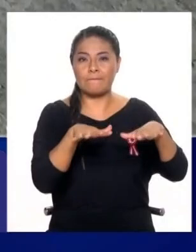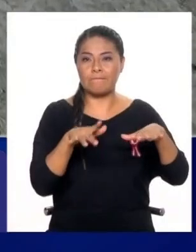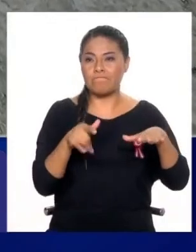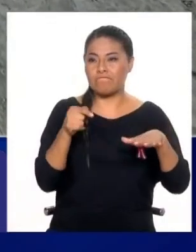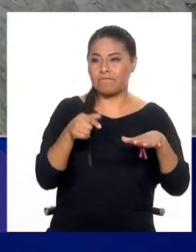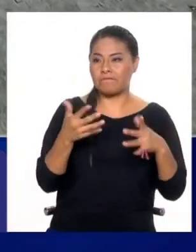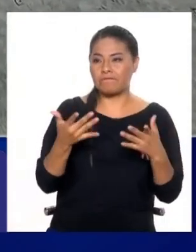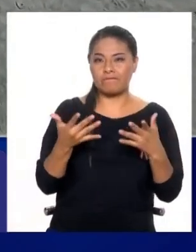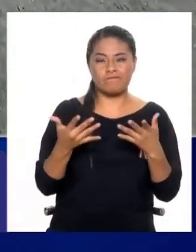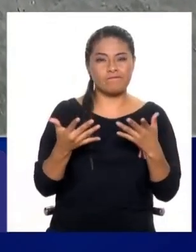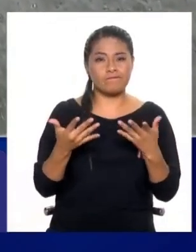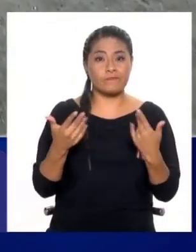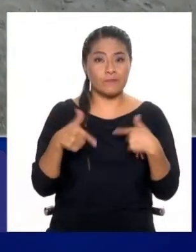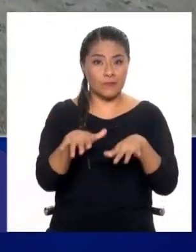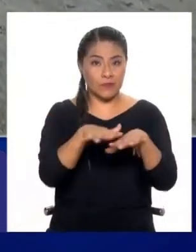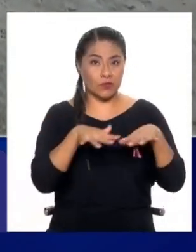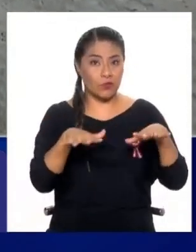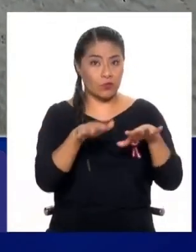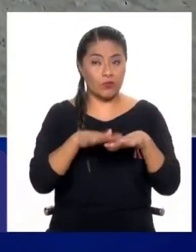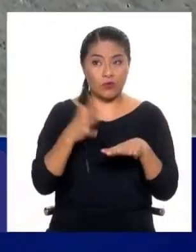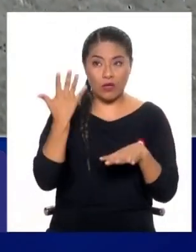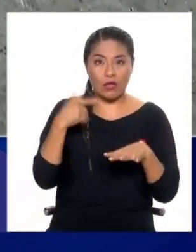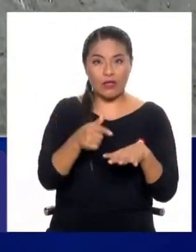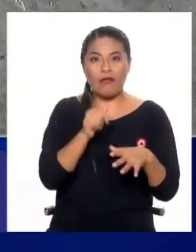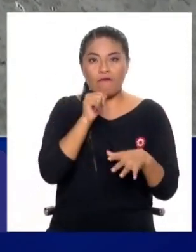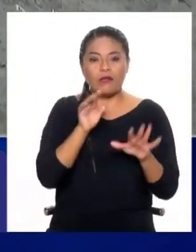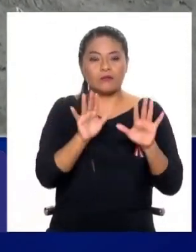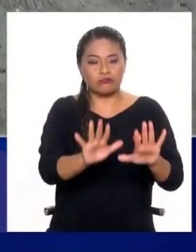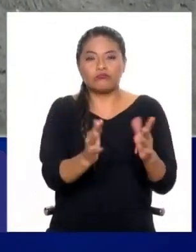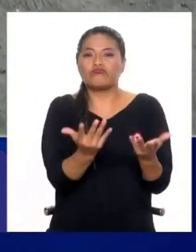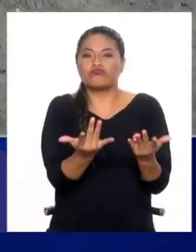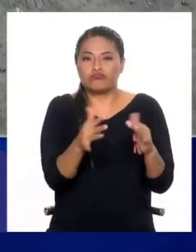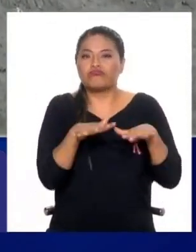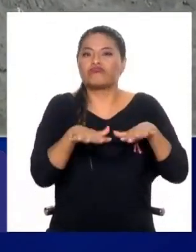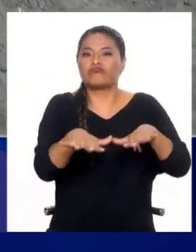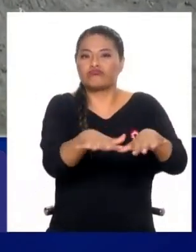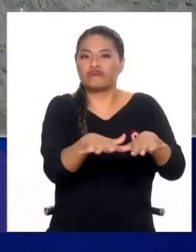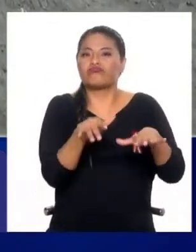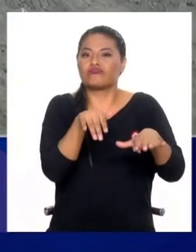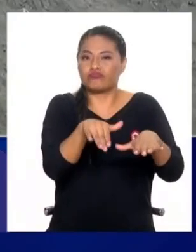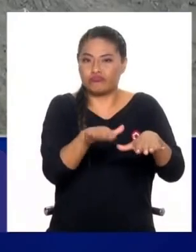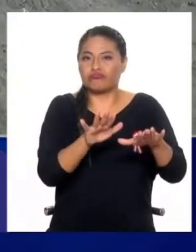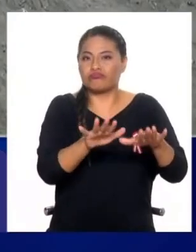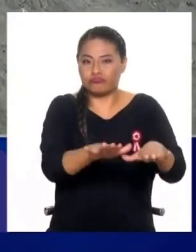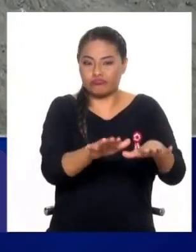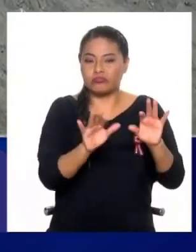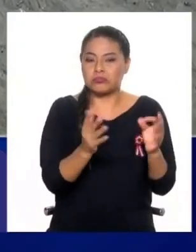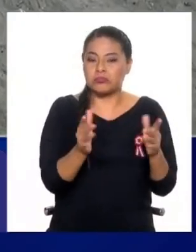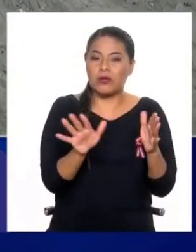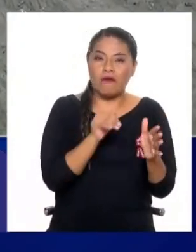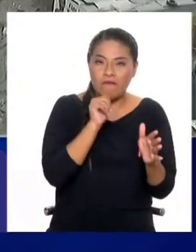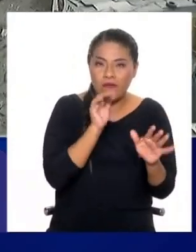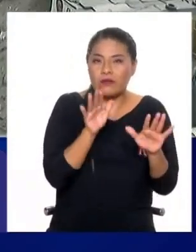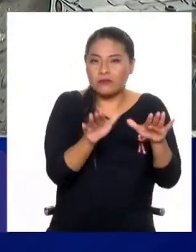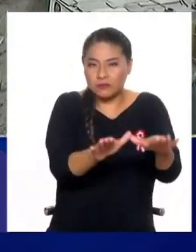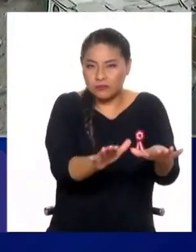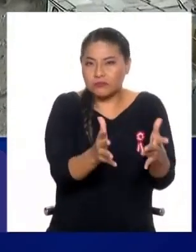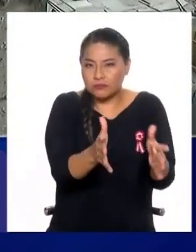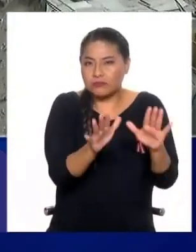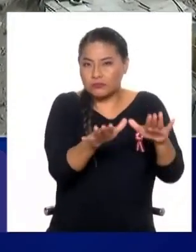se le ha podido extraer un valor todavía, por ende es un suelo que está lejos, suelo sin servicios, un suelo